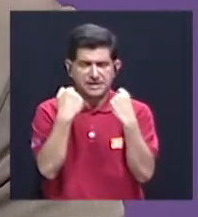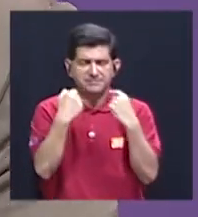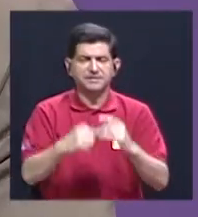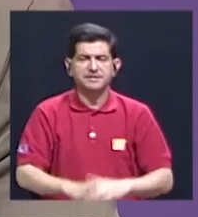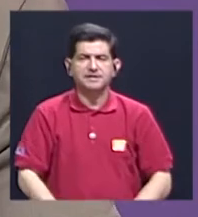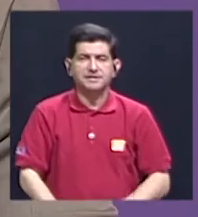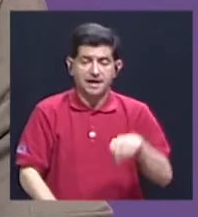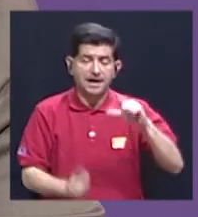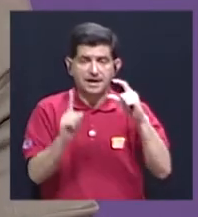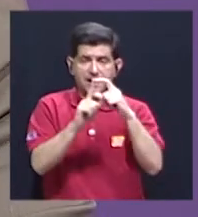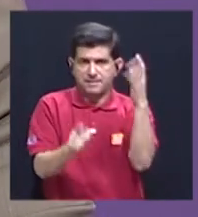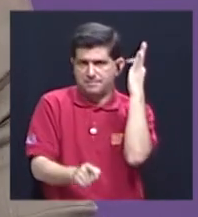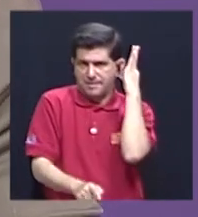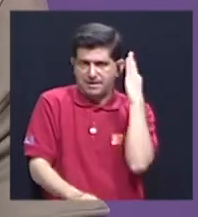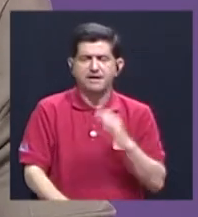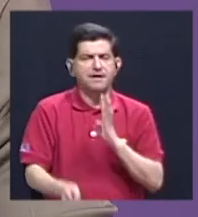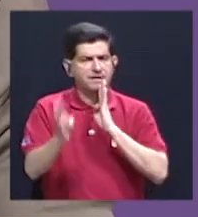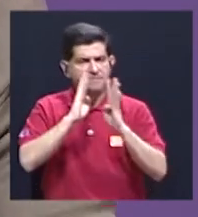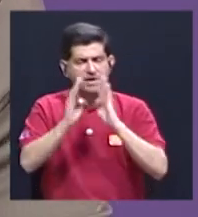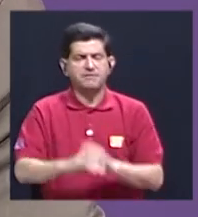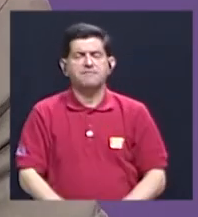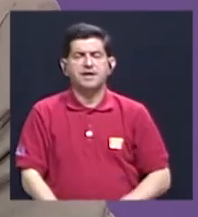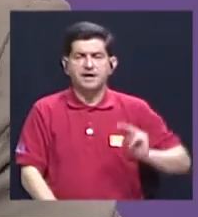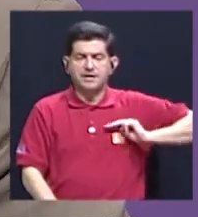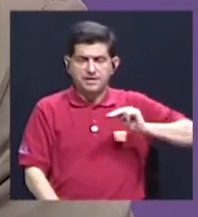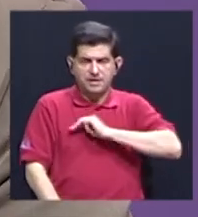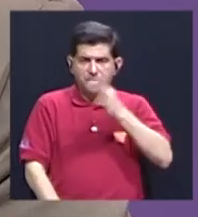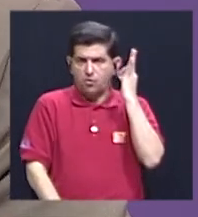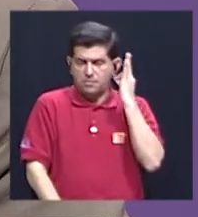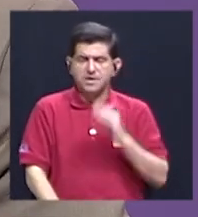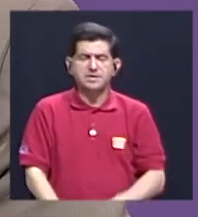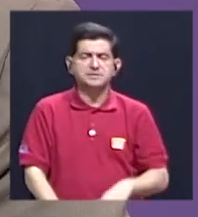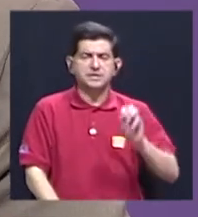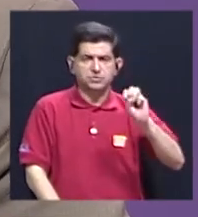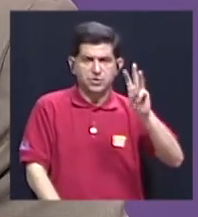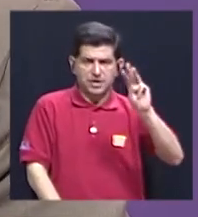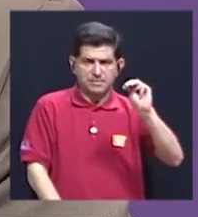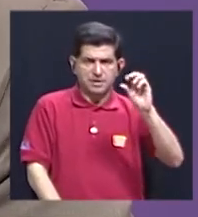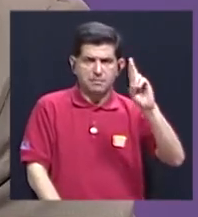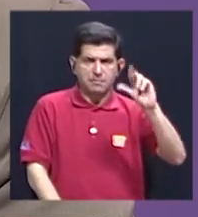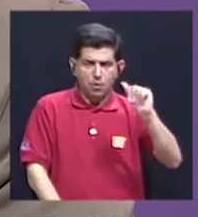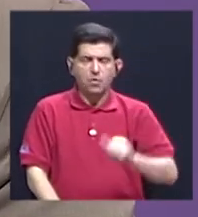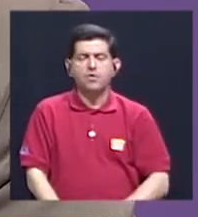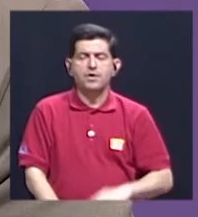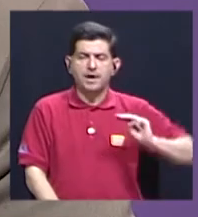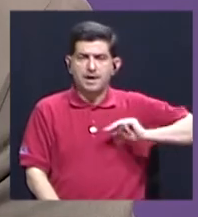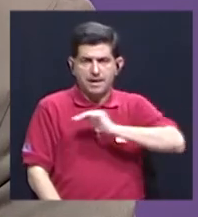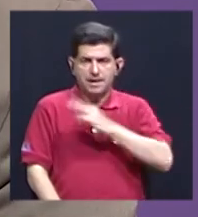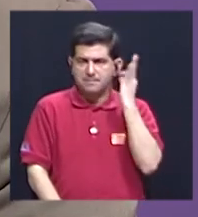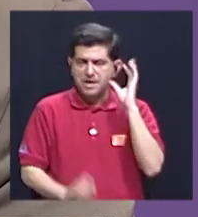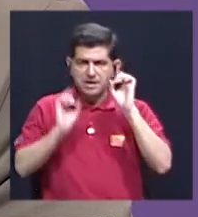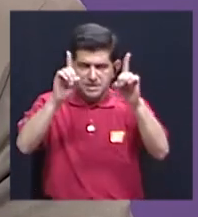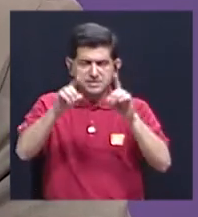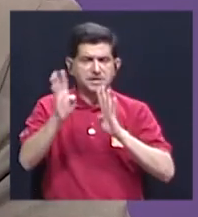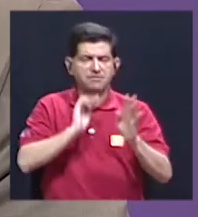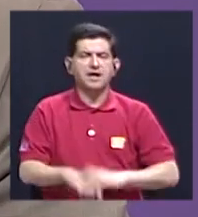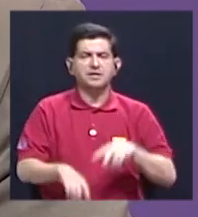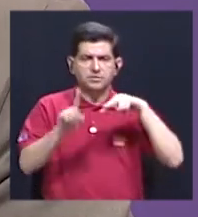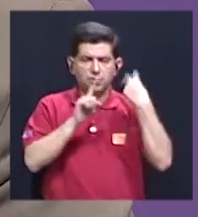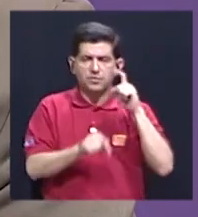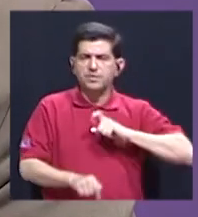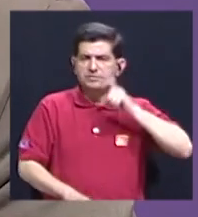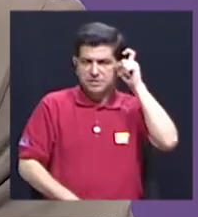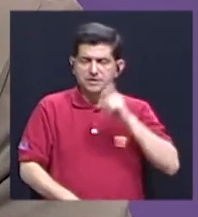Muy bien. Estamos en Palabra de Mujer, hablando con nuestra ministra, Sonia Marta Mora, ministra de Educación de nuestro país, hablando sobre la perspectiva de género